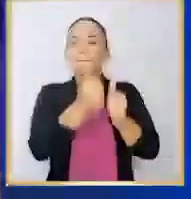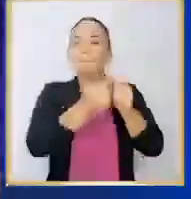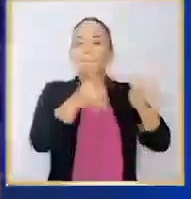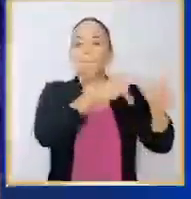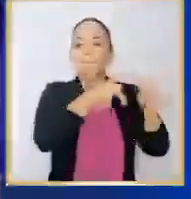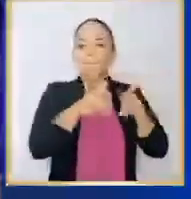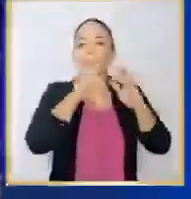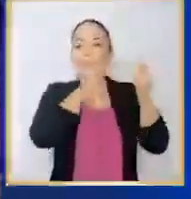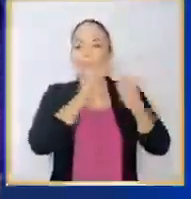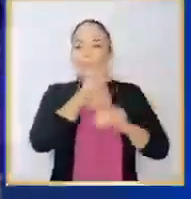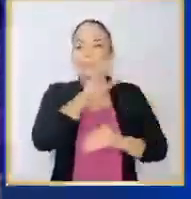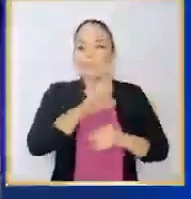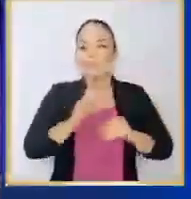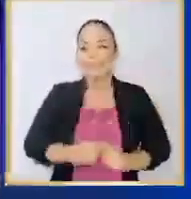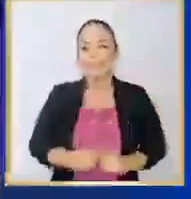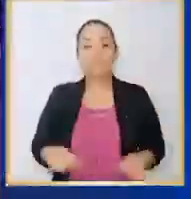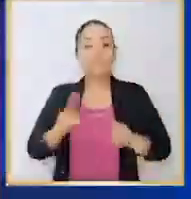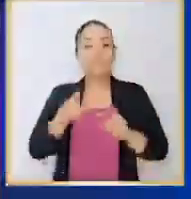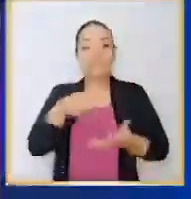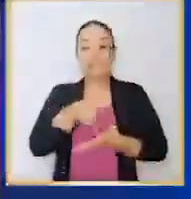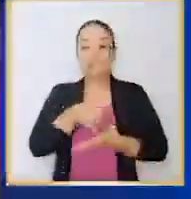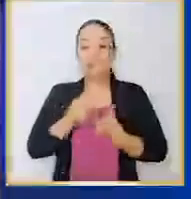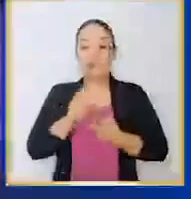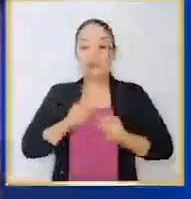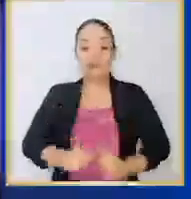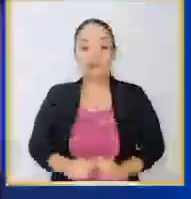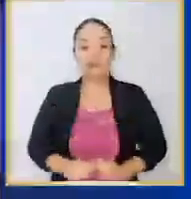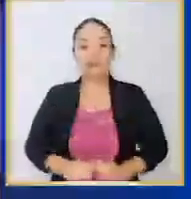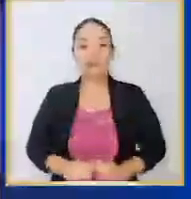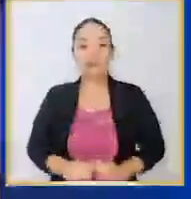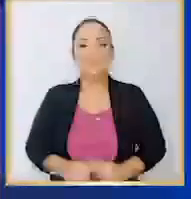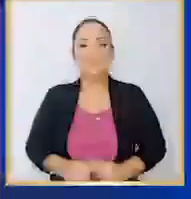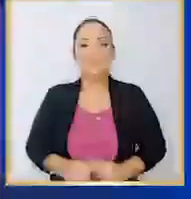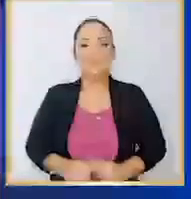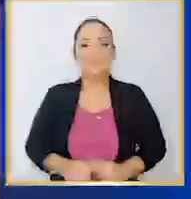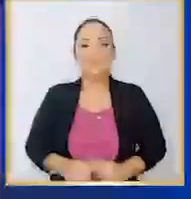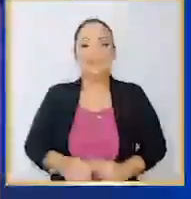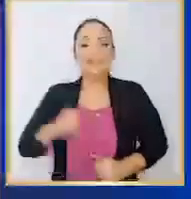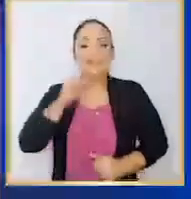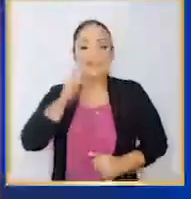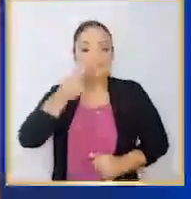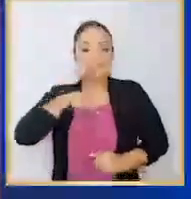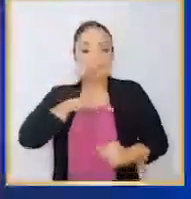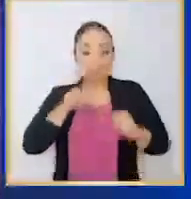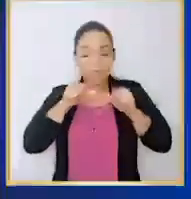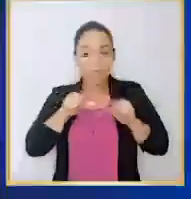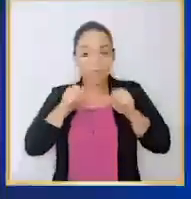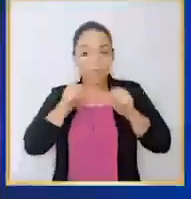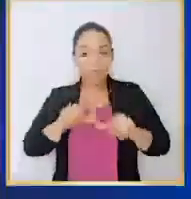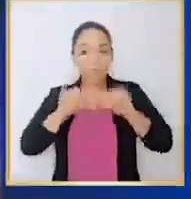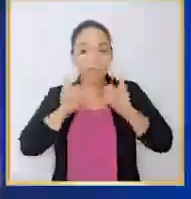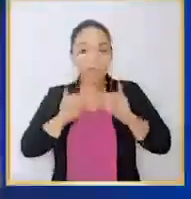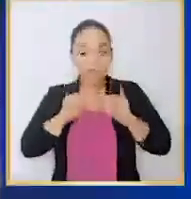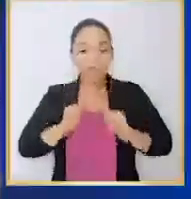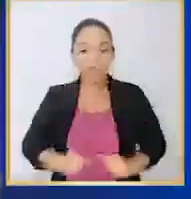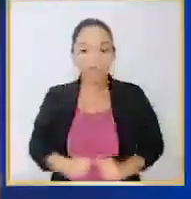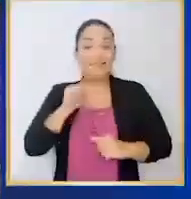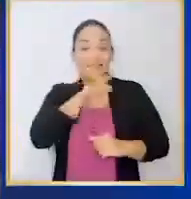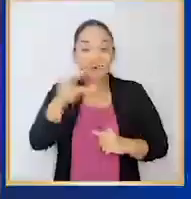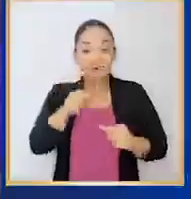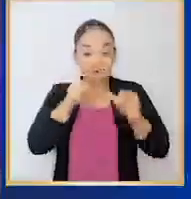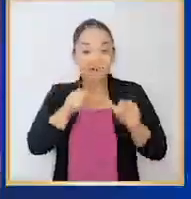sin aflojar. Y si seguimos así, si usted continúa en esa ruta,